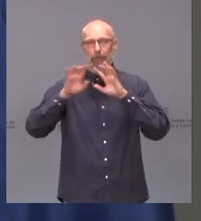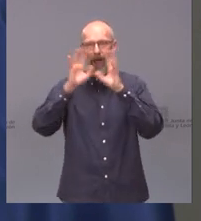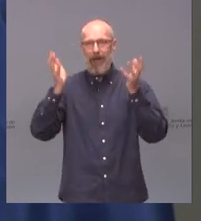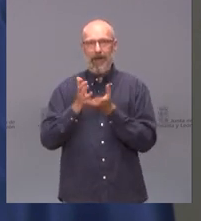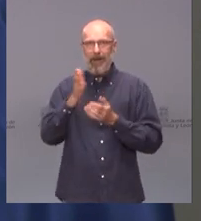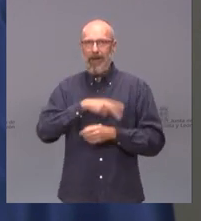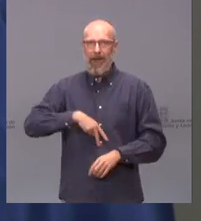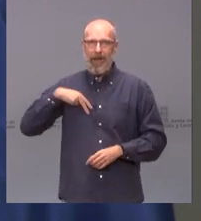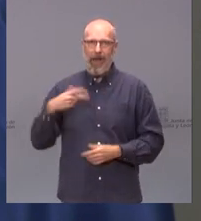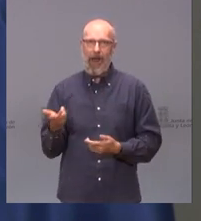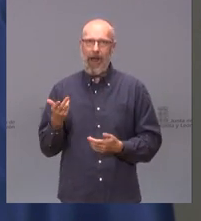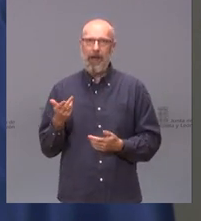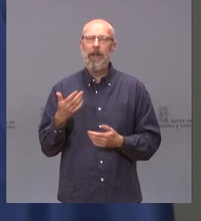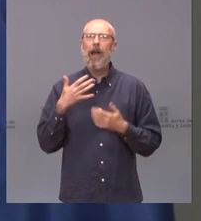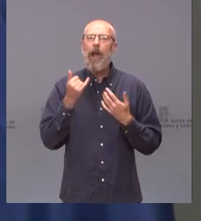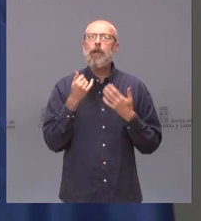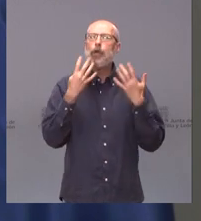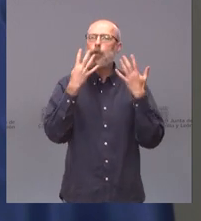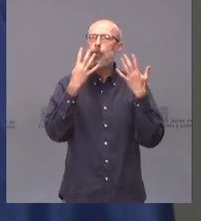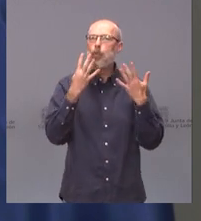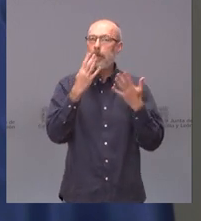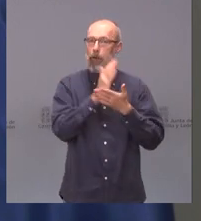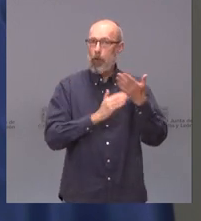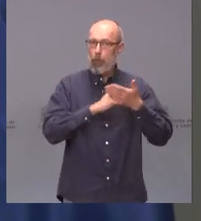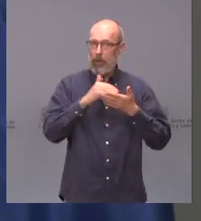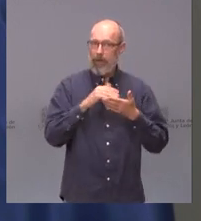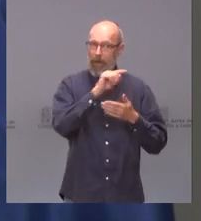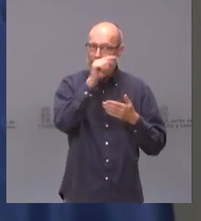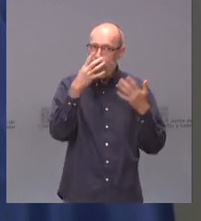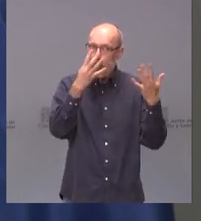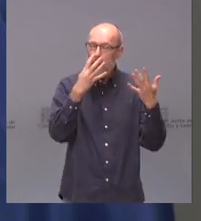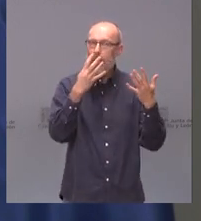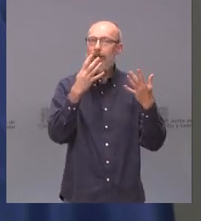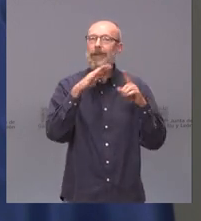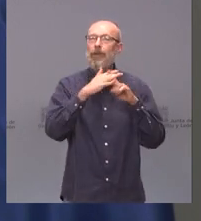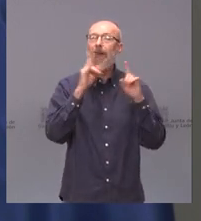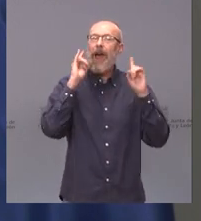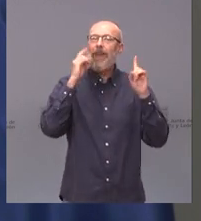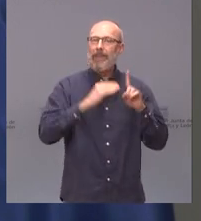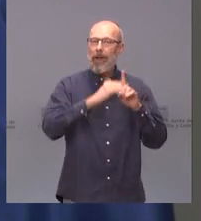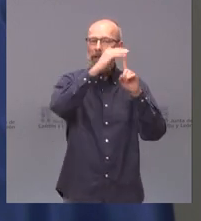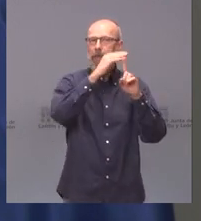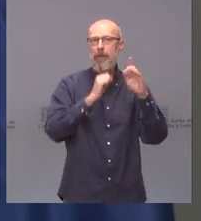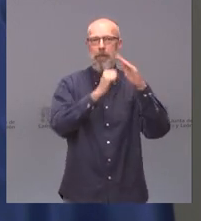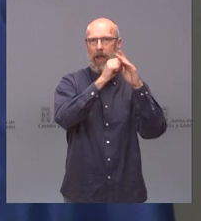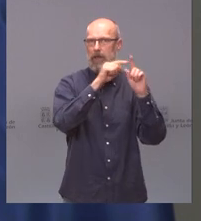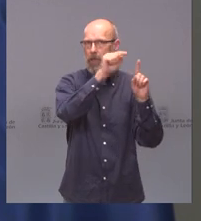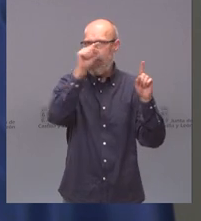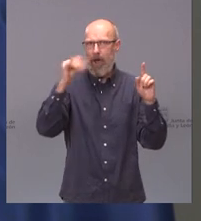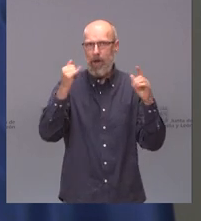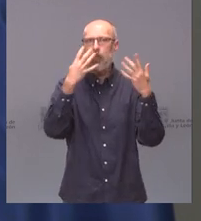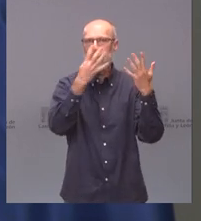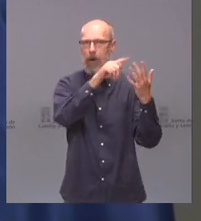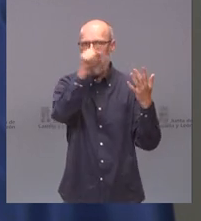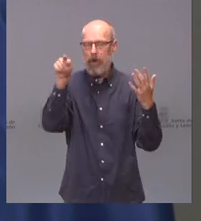comunidades autónomas, nueve que están en estado de alerta máxima. Por tanto, es